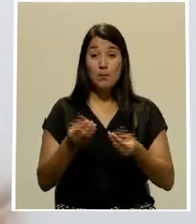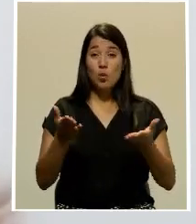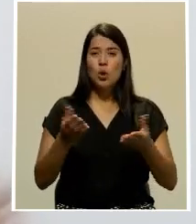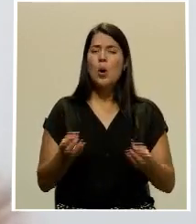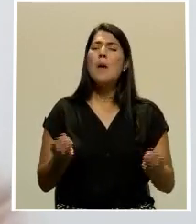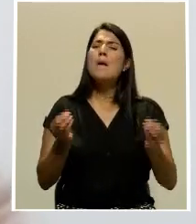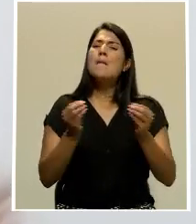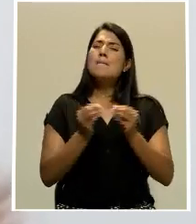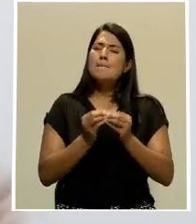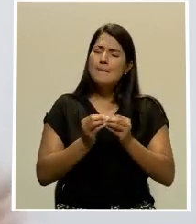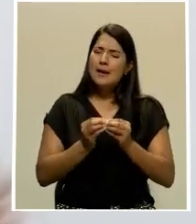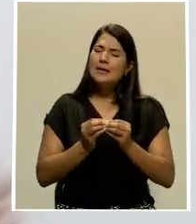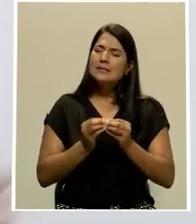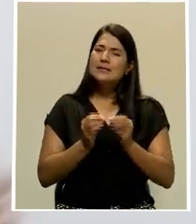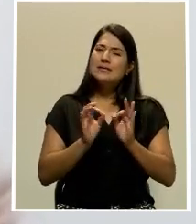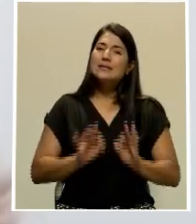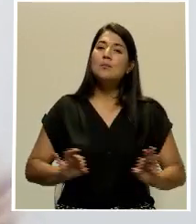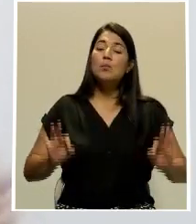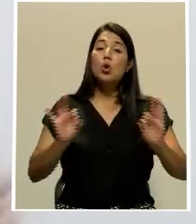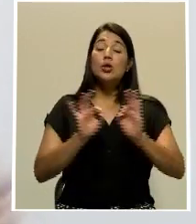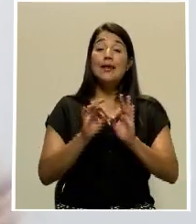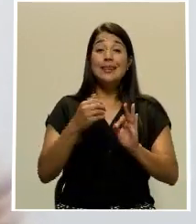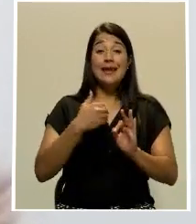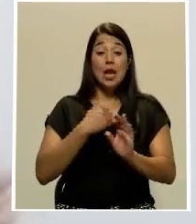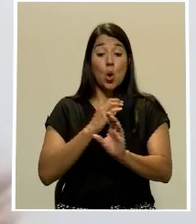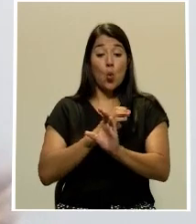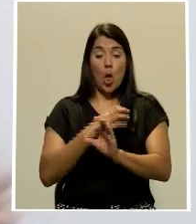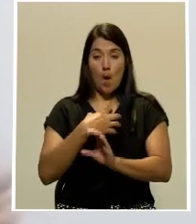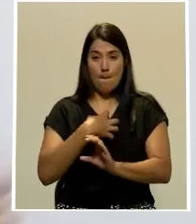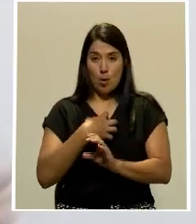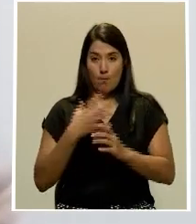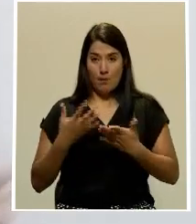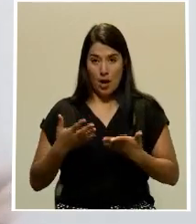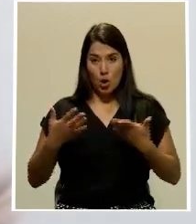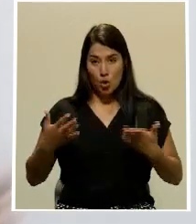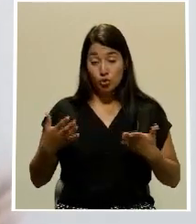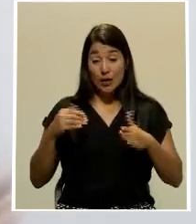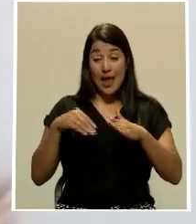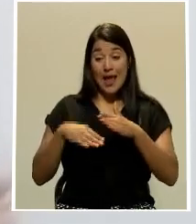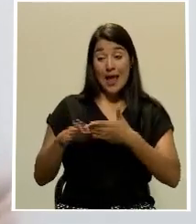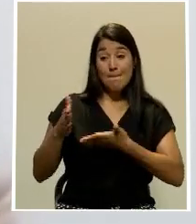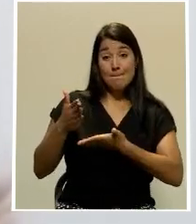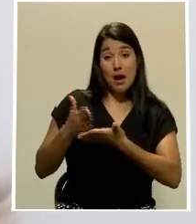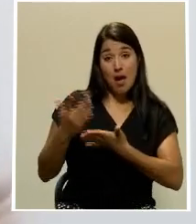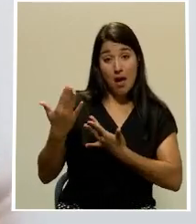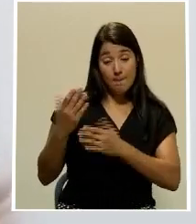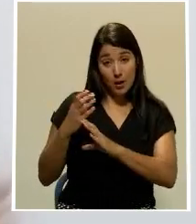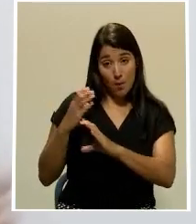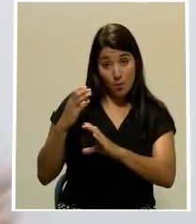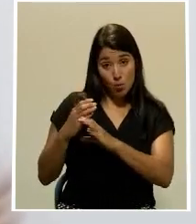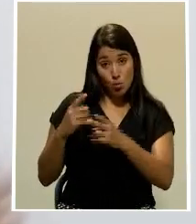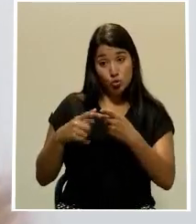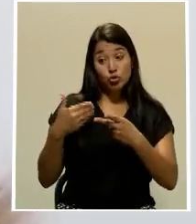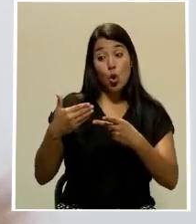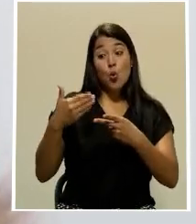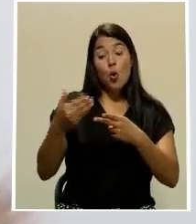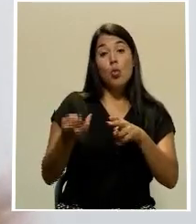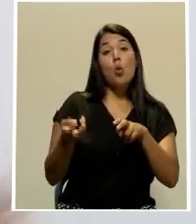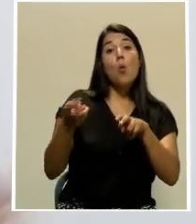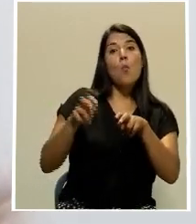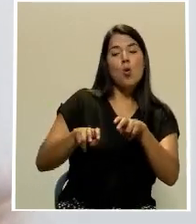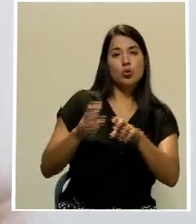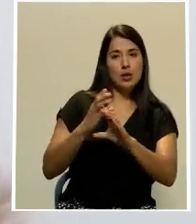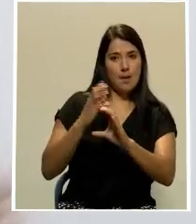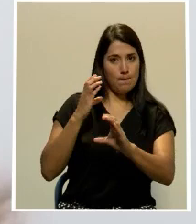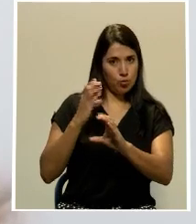tener cuidado de sus pertenencias, tanto en las paradas, antes de abordar la unidad, como dentro del autobús, no